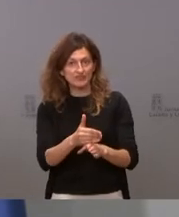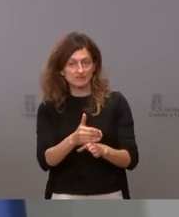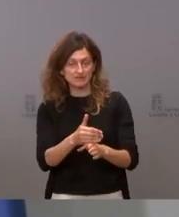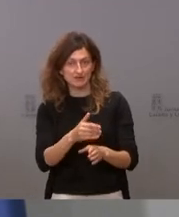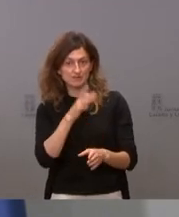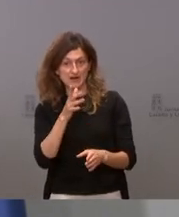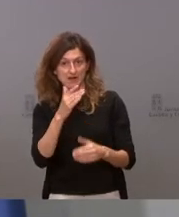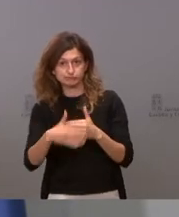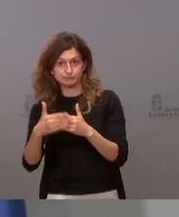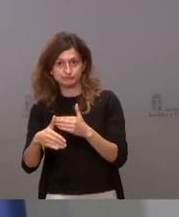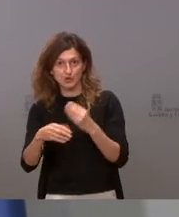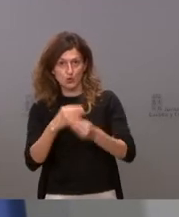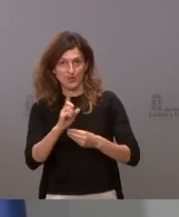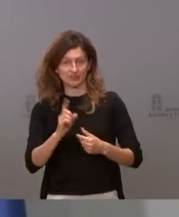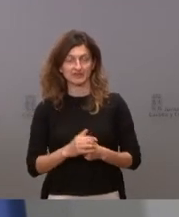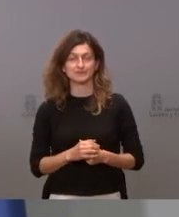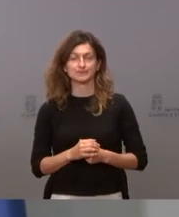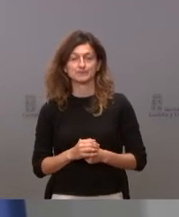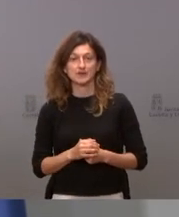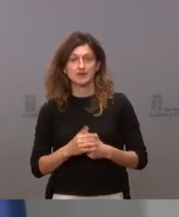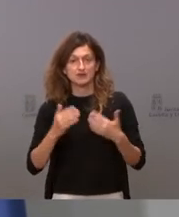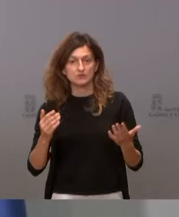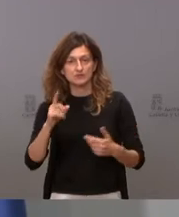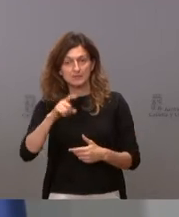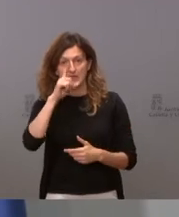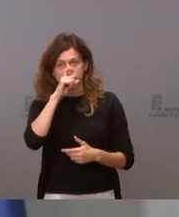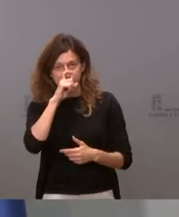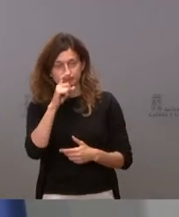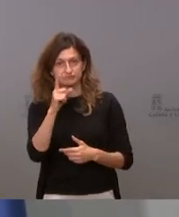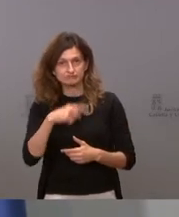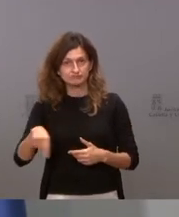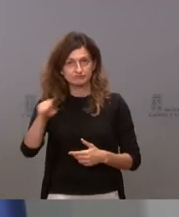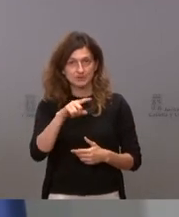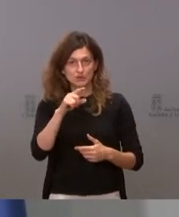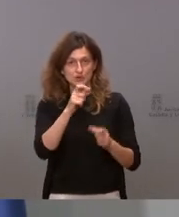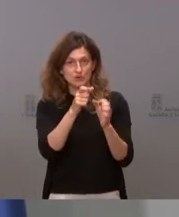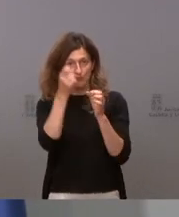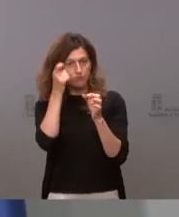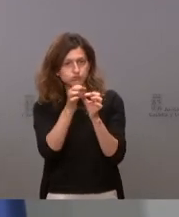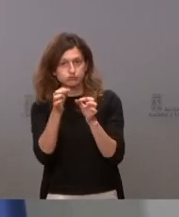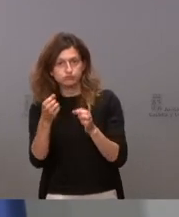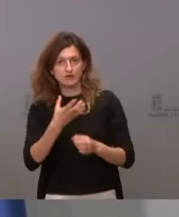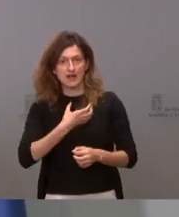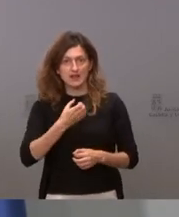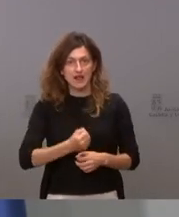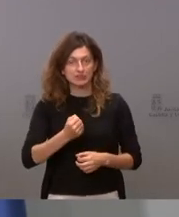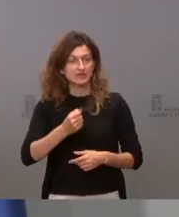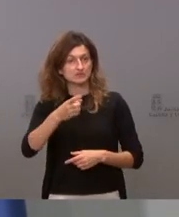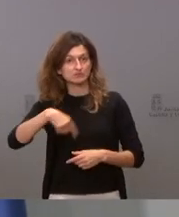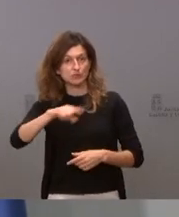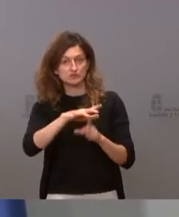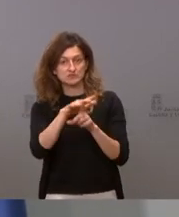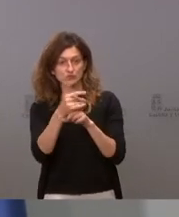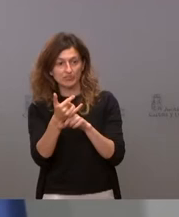ninguna otra medida especial. Sí que vamos a recordar, naturalmente, a todos los municipios, a todos los alcaldes de los municipios que están en esta